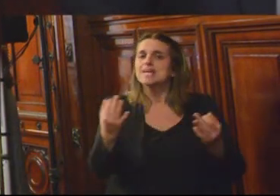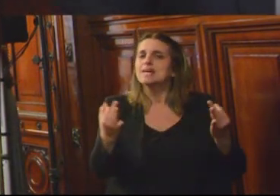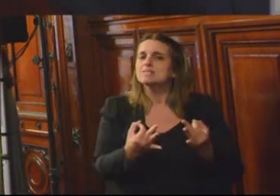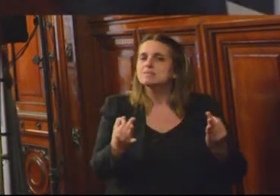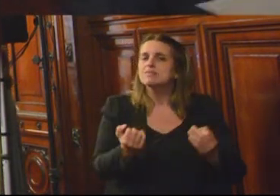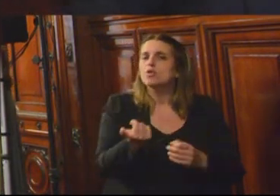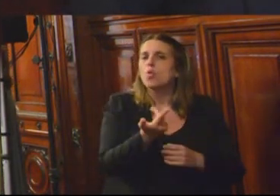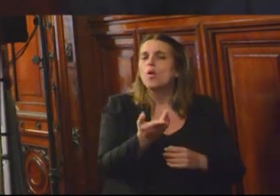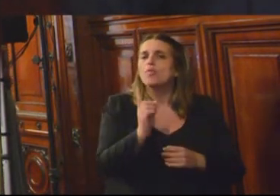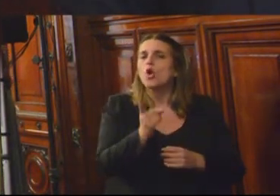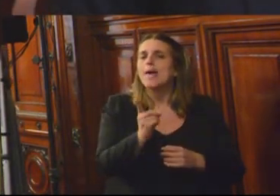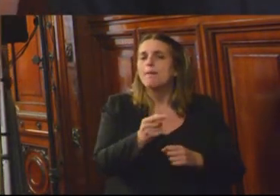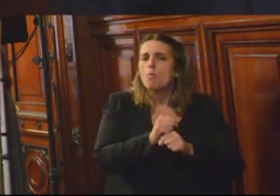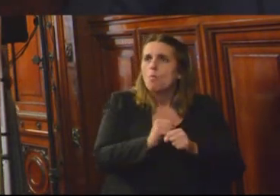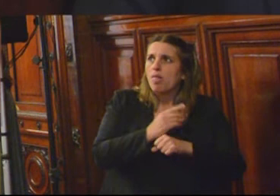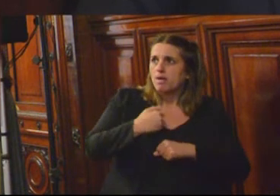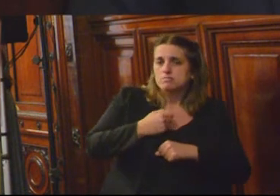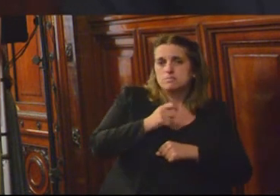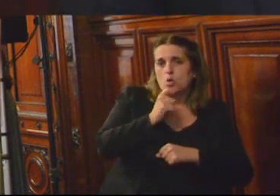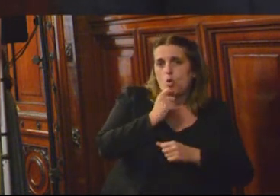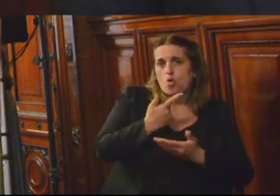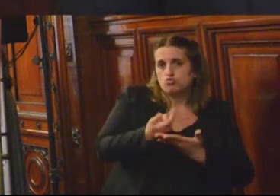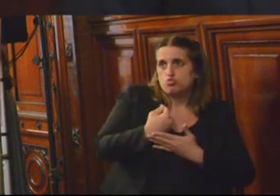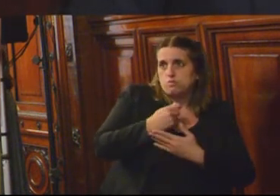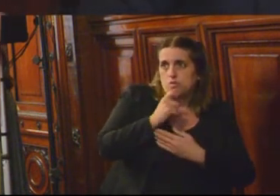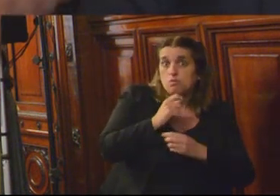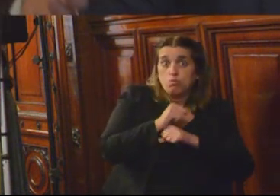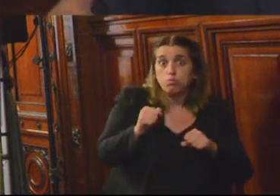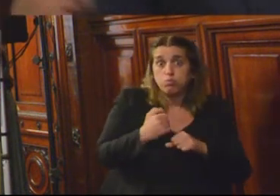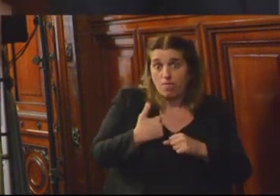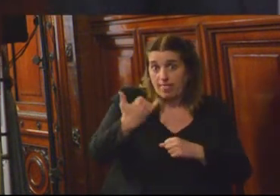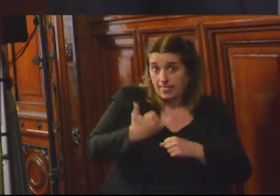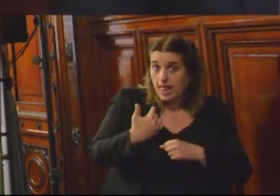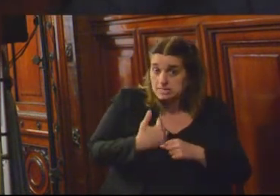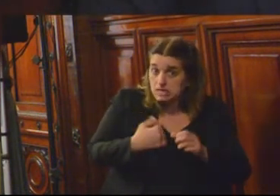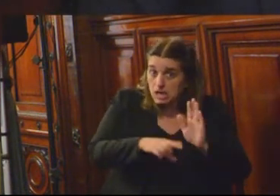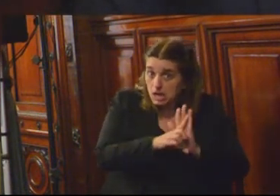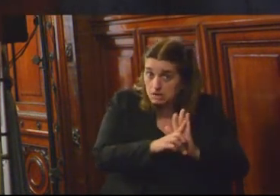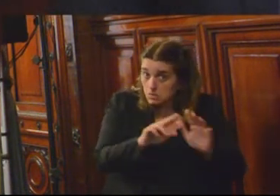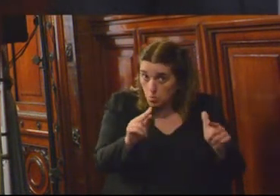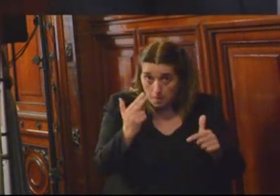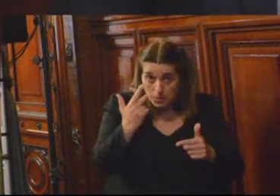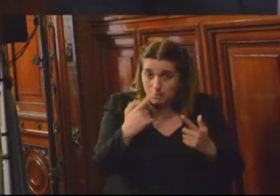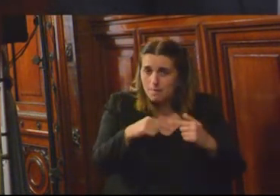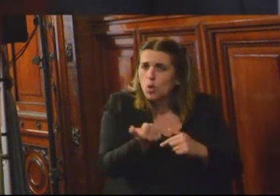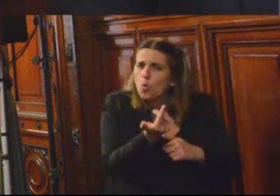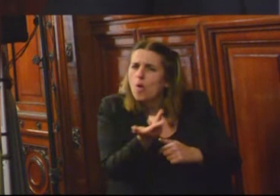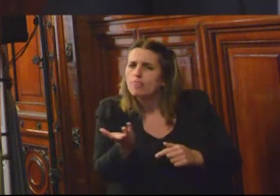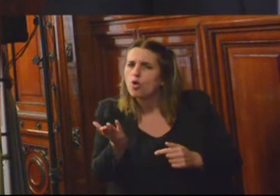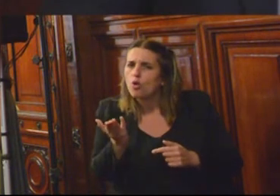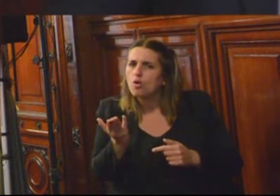cuántos gramos tenencia. Por un lado, está habilitada la tenencia, o sea, es legal tenerla, pero ¿cuánto?